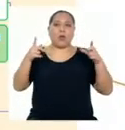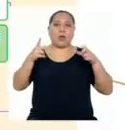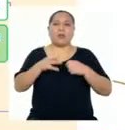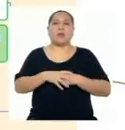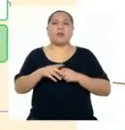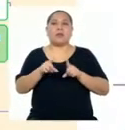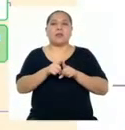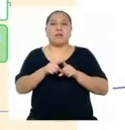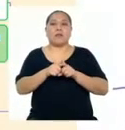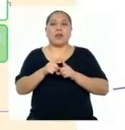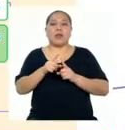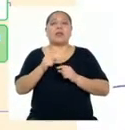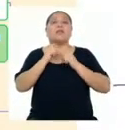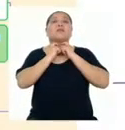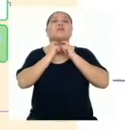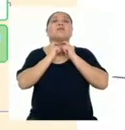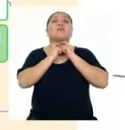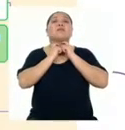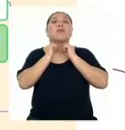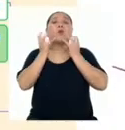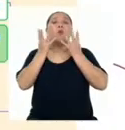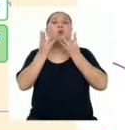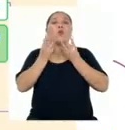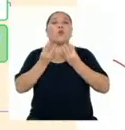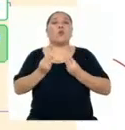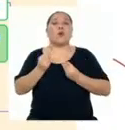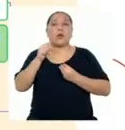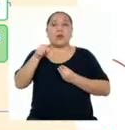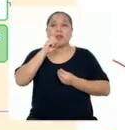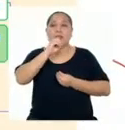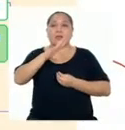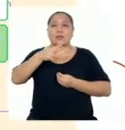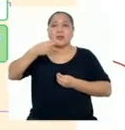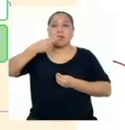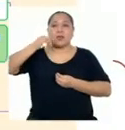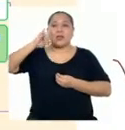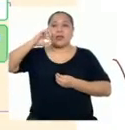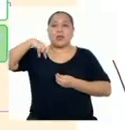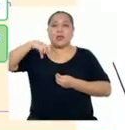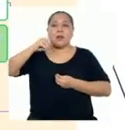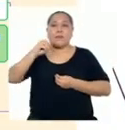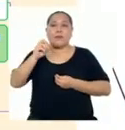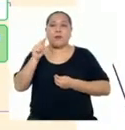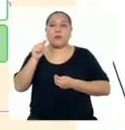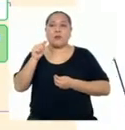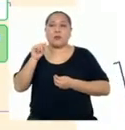tiroideas disminuyen. Es ahí que podemos hablar de hipotiroidismo.